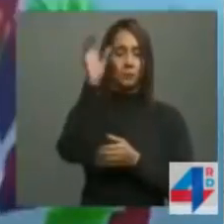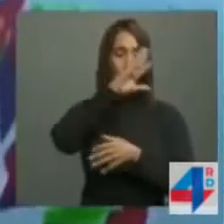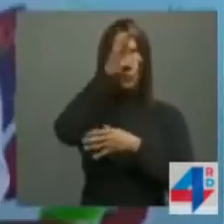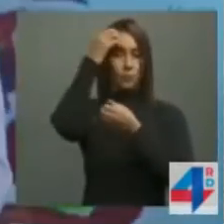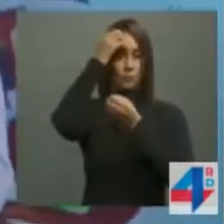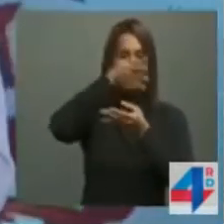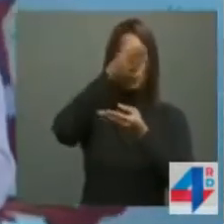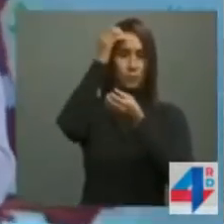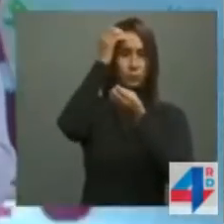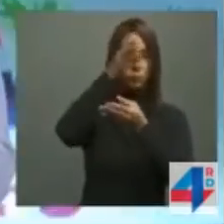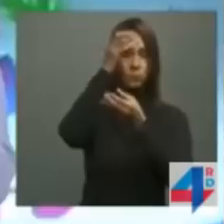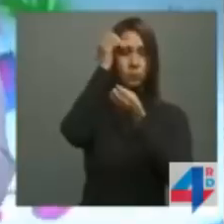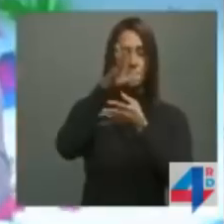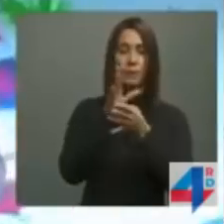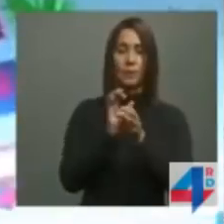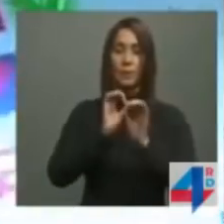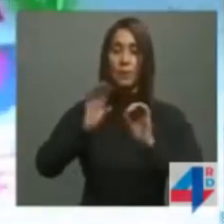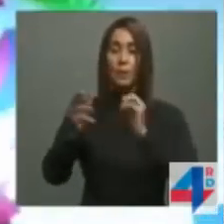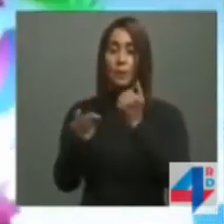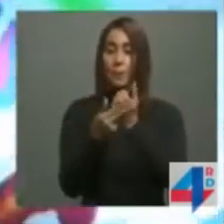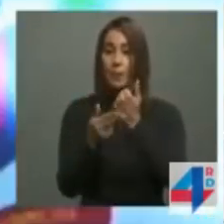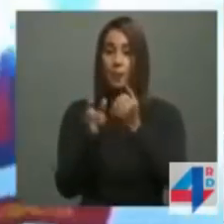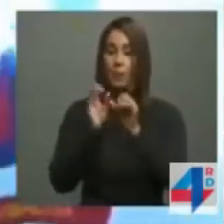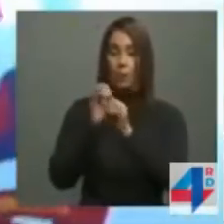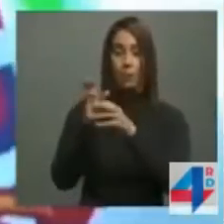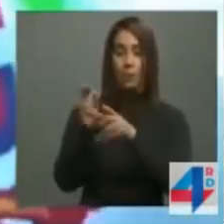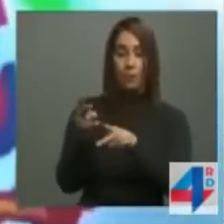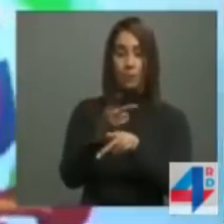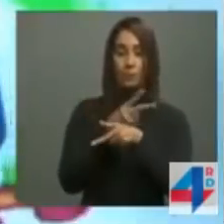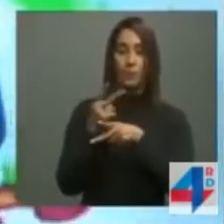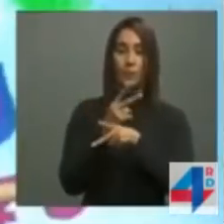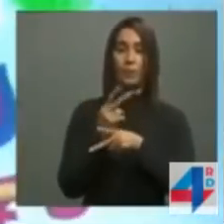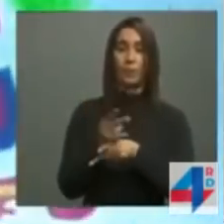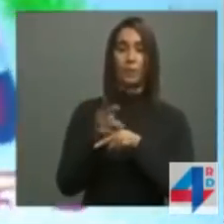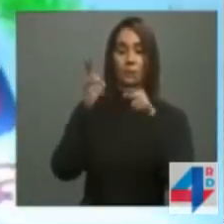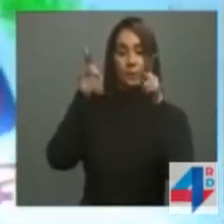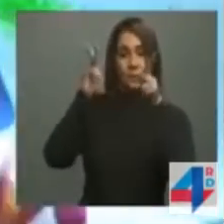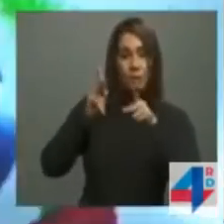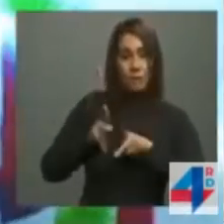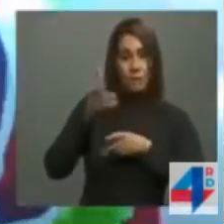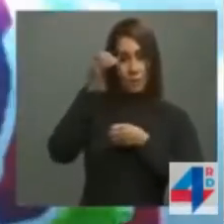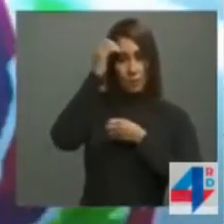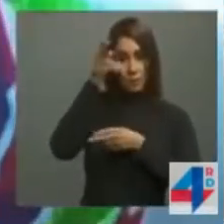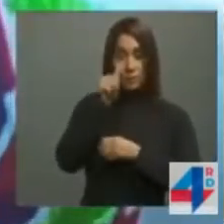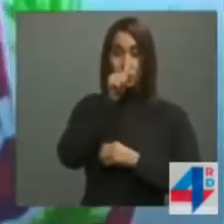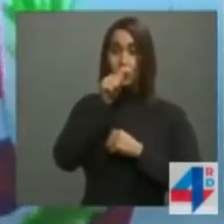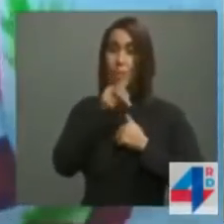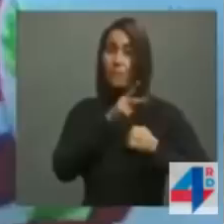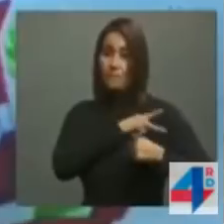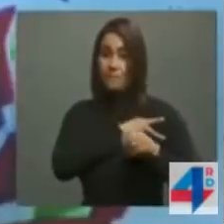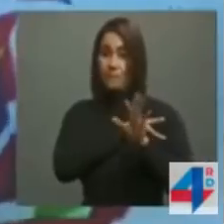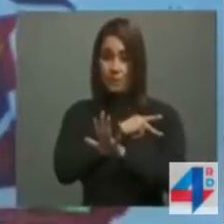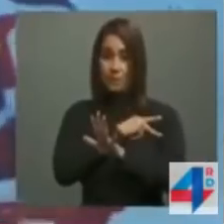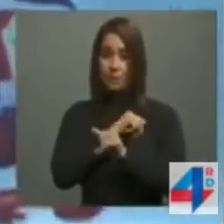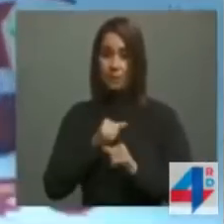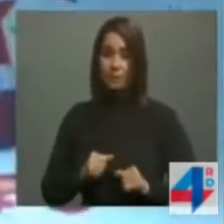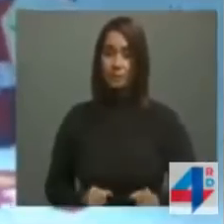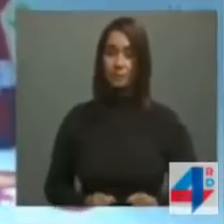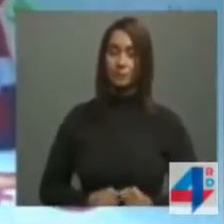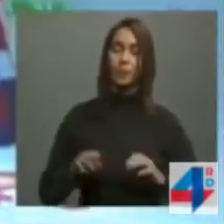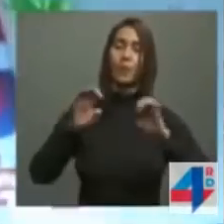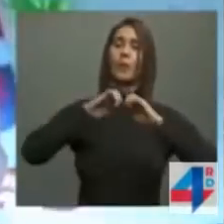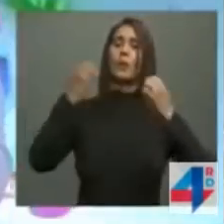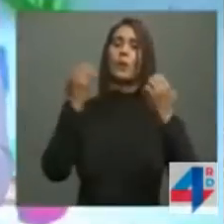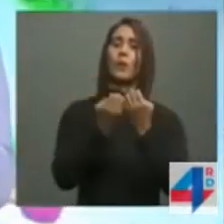información a su sede central, salvaguardando, por supuesto, la integridad de las informaciones registradas. Un equipo de